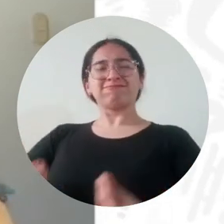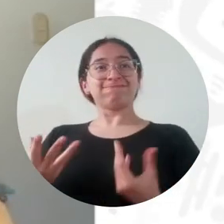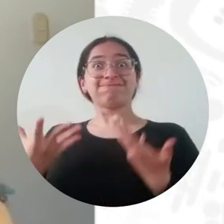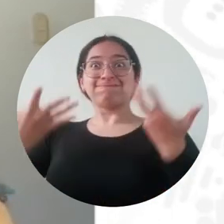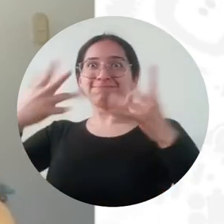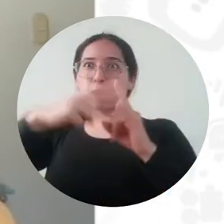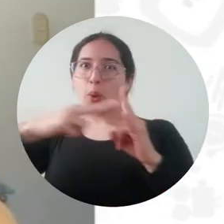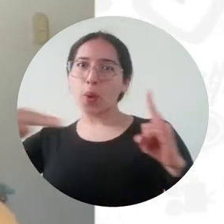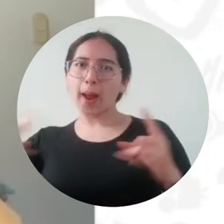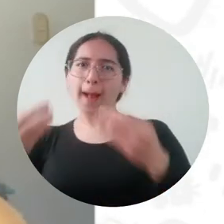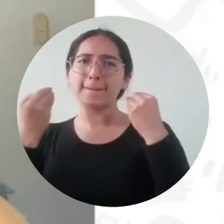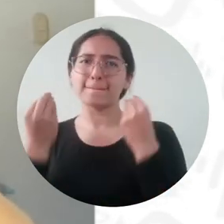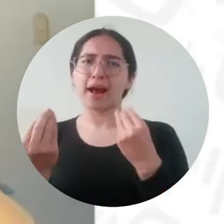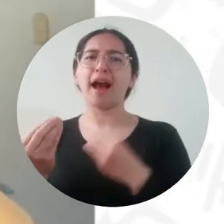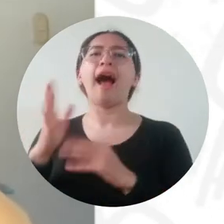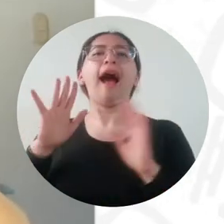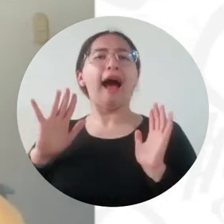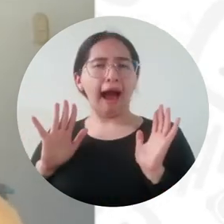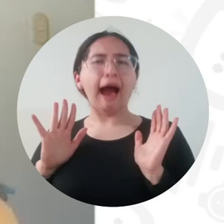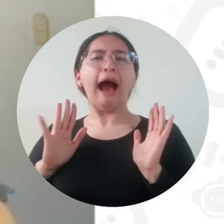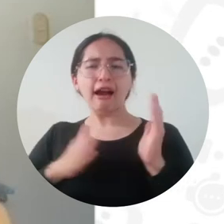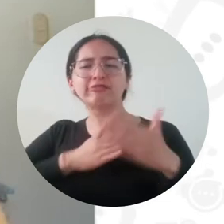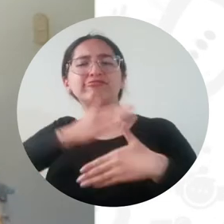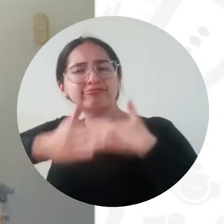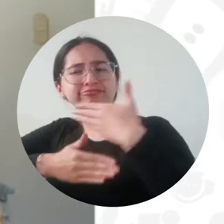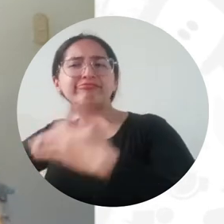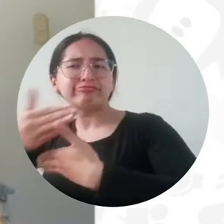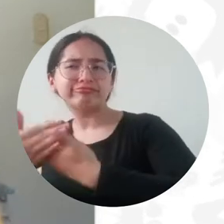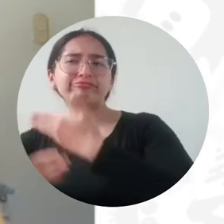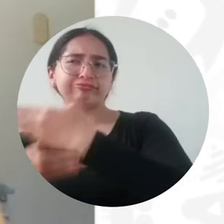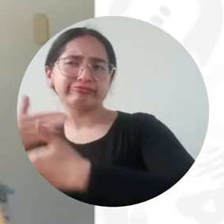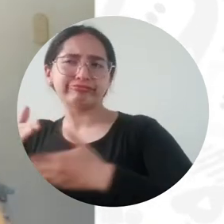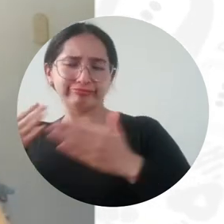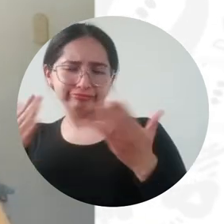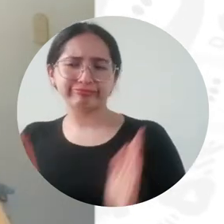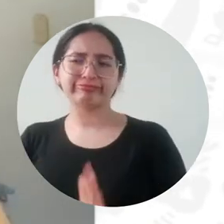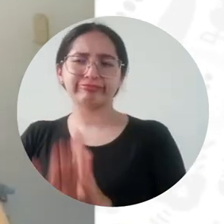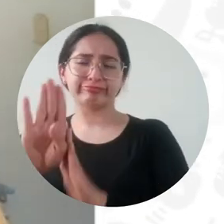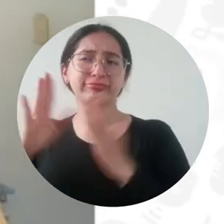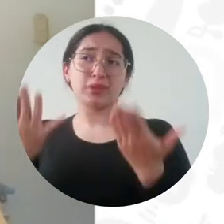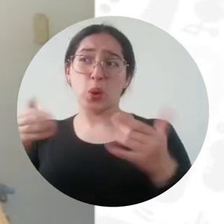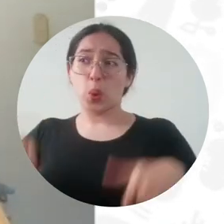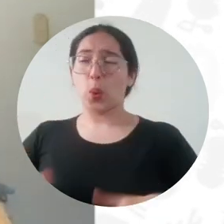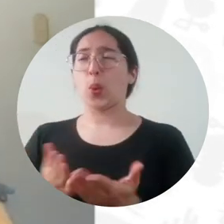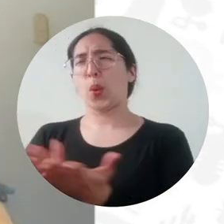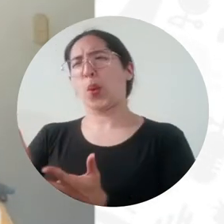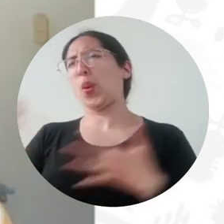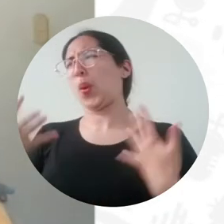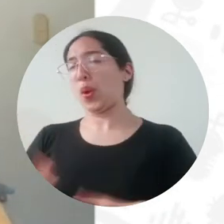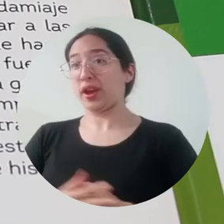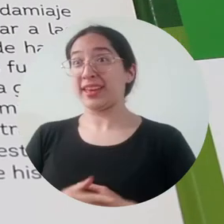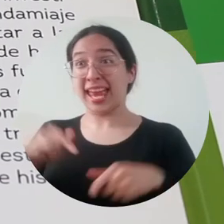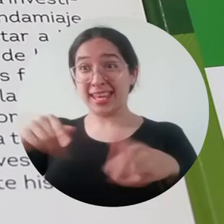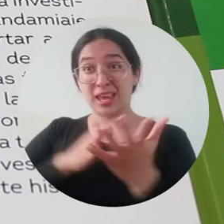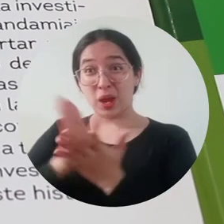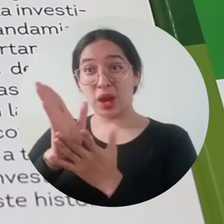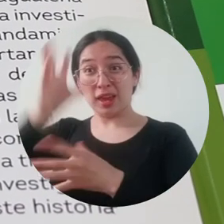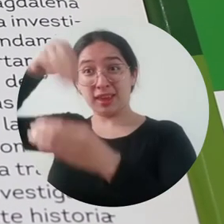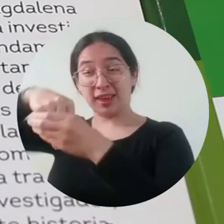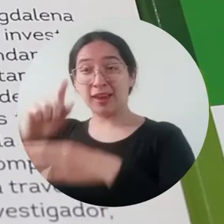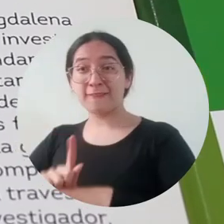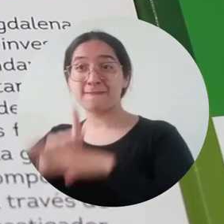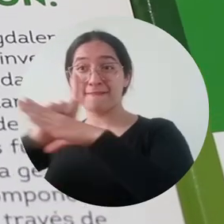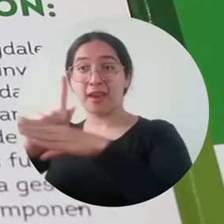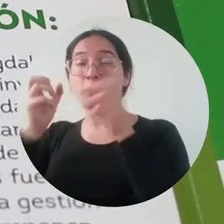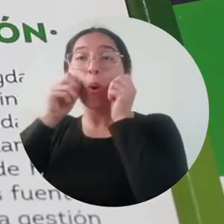universidad nos brinda para que podamos avanzar en este maravilloso programa. Este programa,